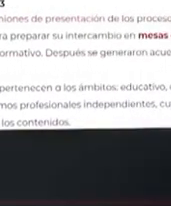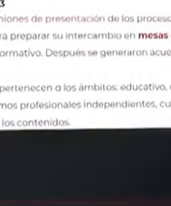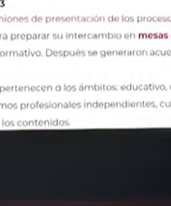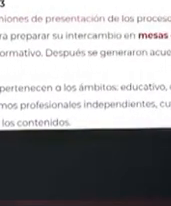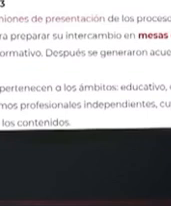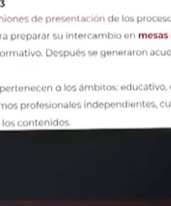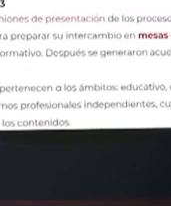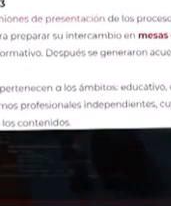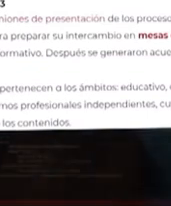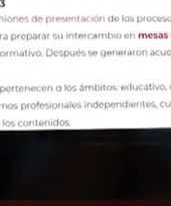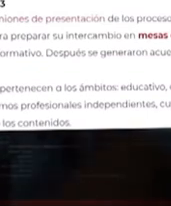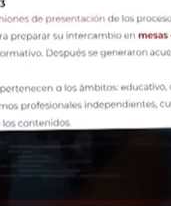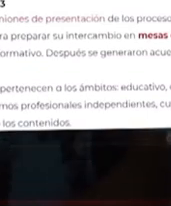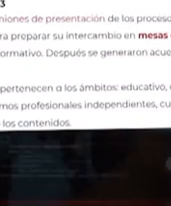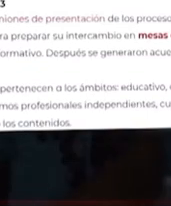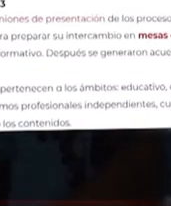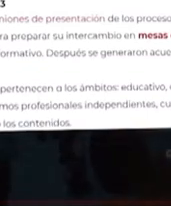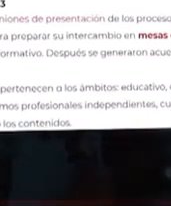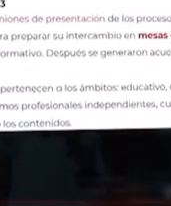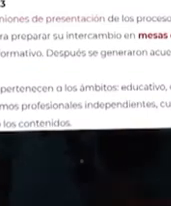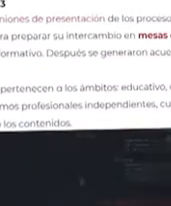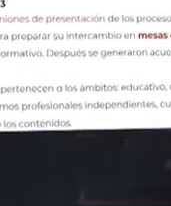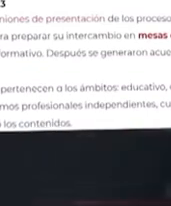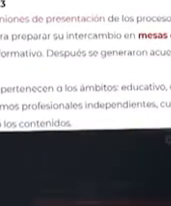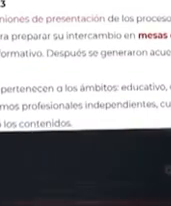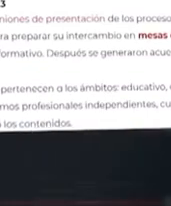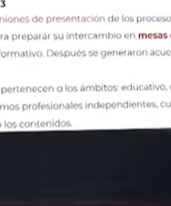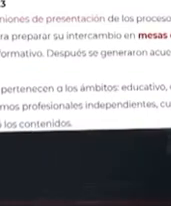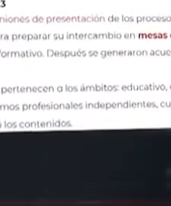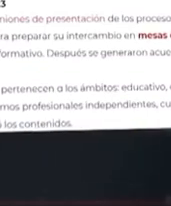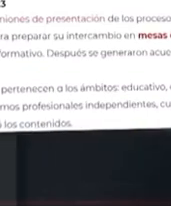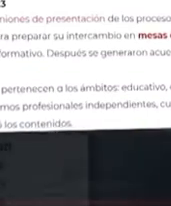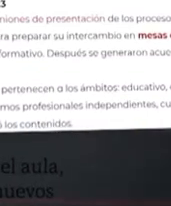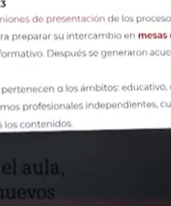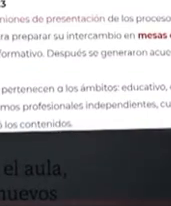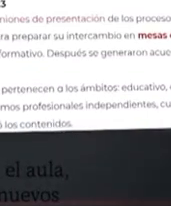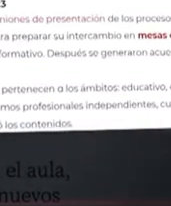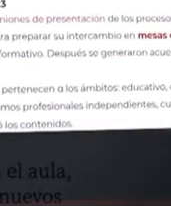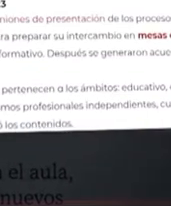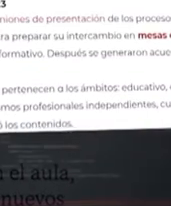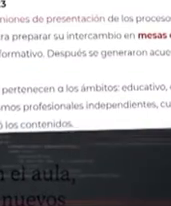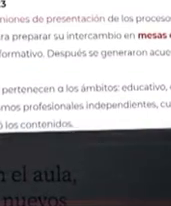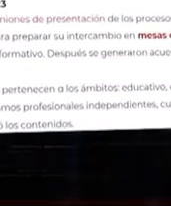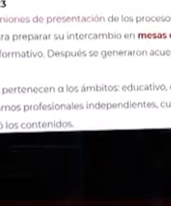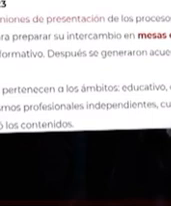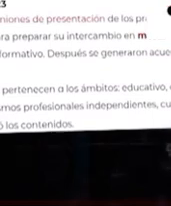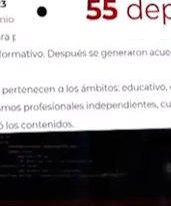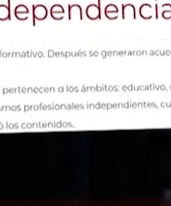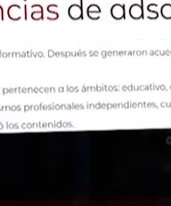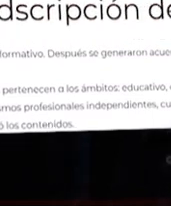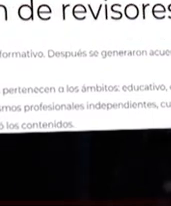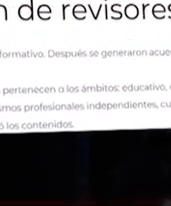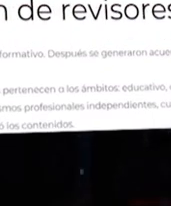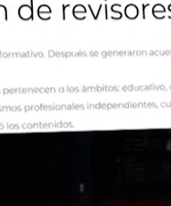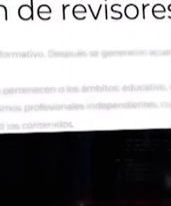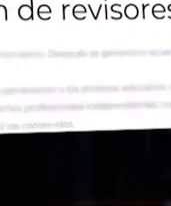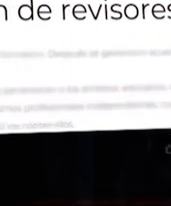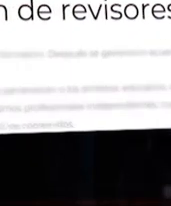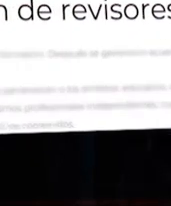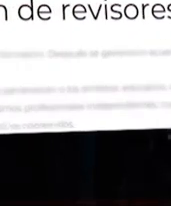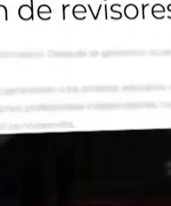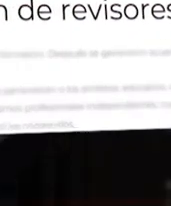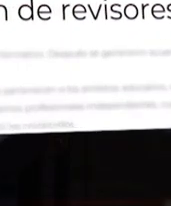925 revisiones de profesionales de todo el país, pertenecientes a 55 dependencias de